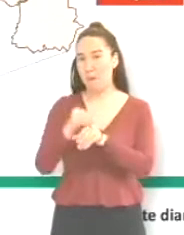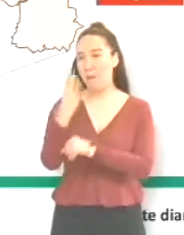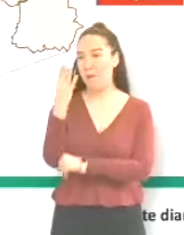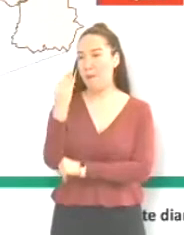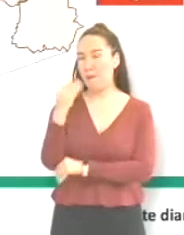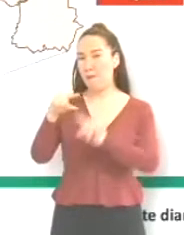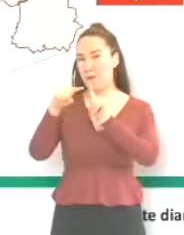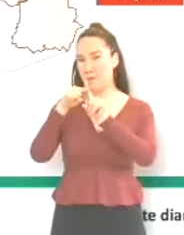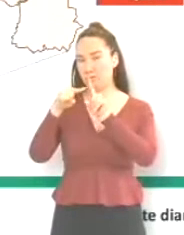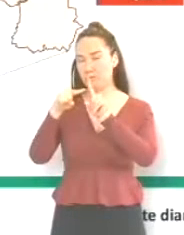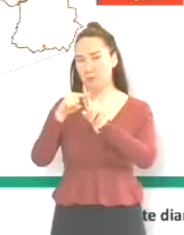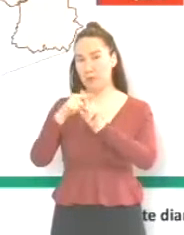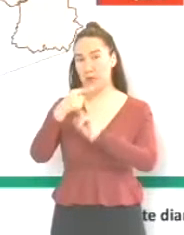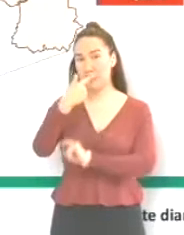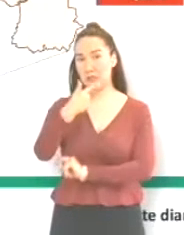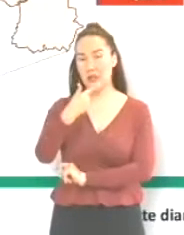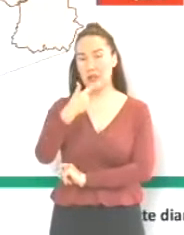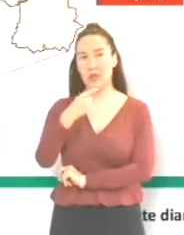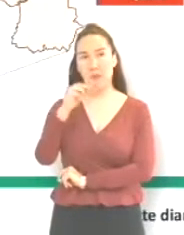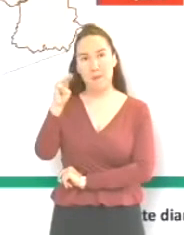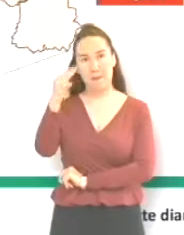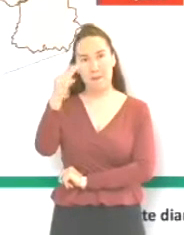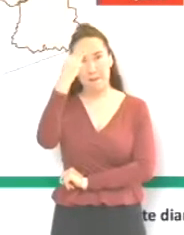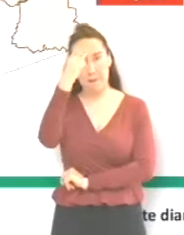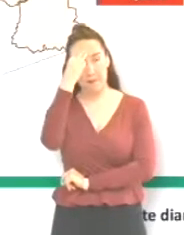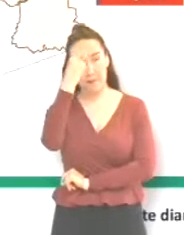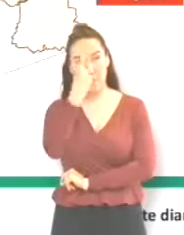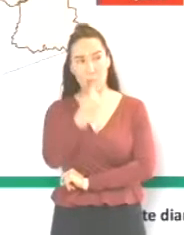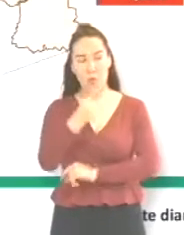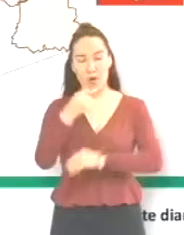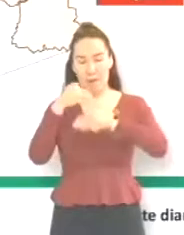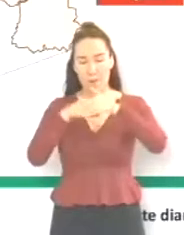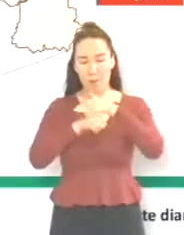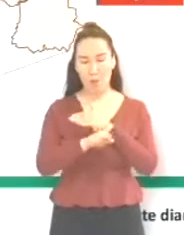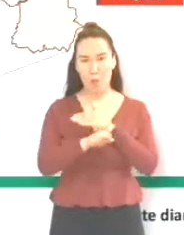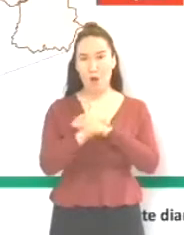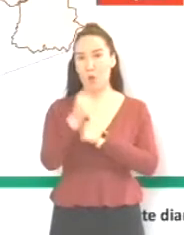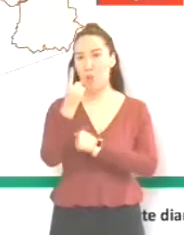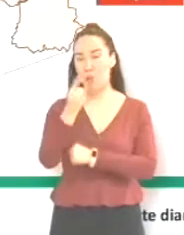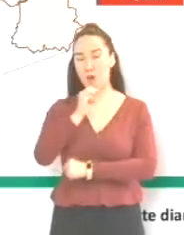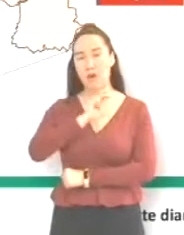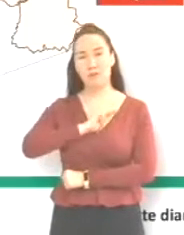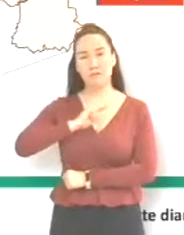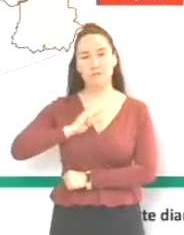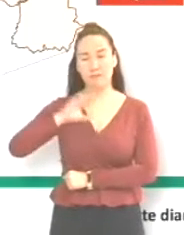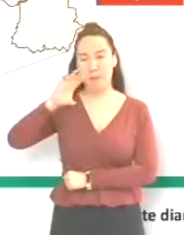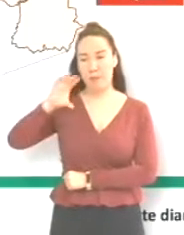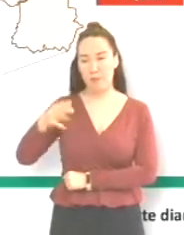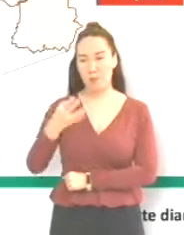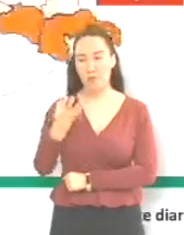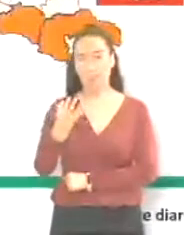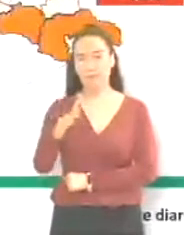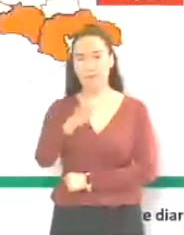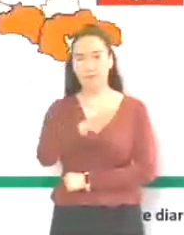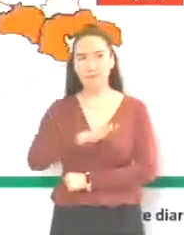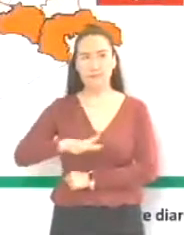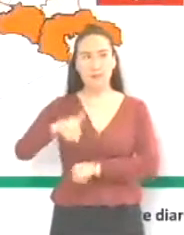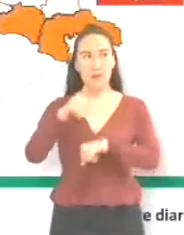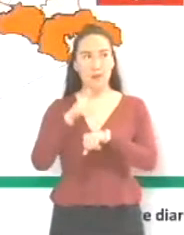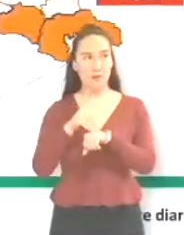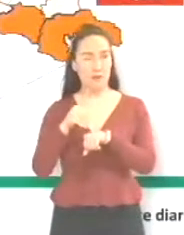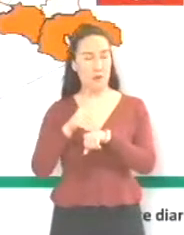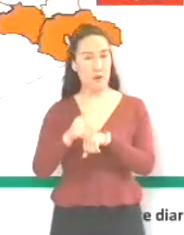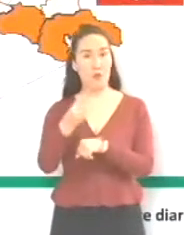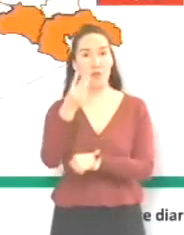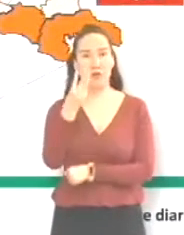confirmadas, siete de Matehuala, una persona de catorce y una más del municipio de Charcas. En la región número tres,